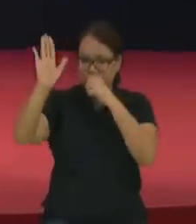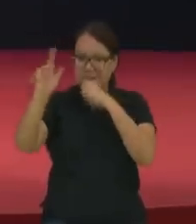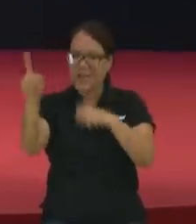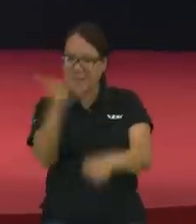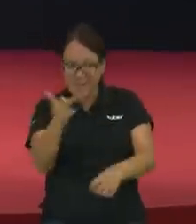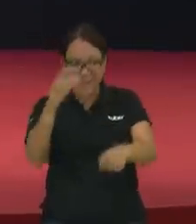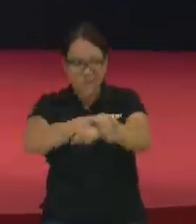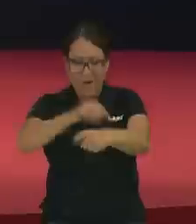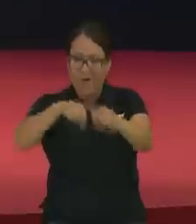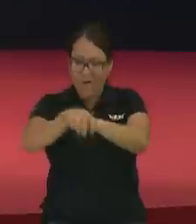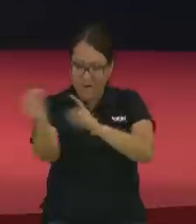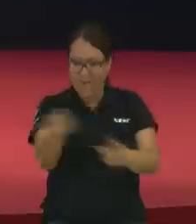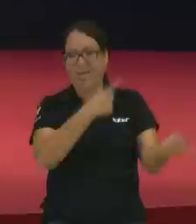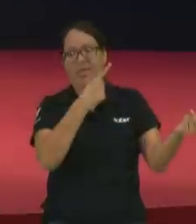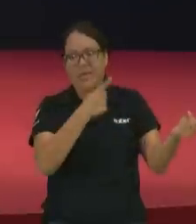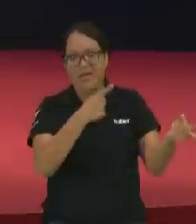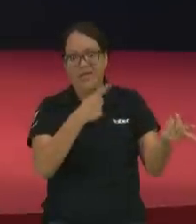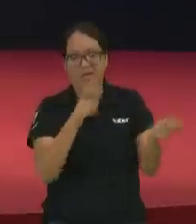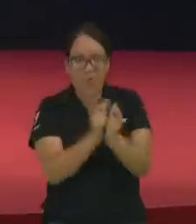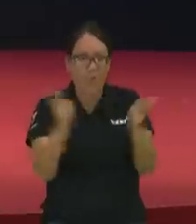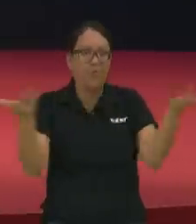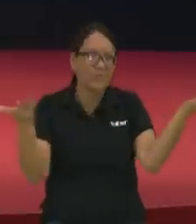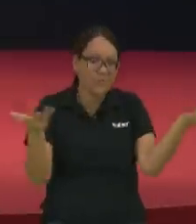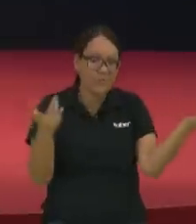van a llevar el que anda con lobos